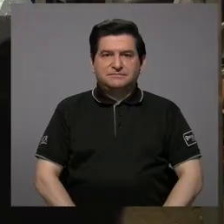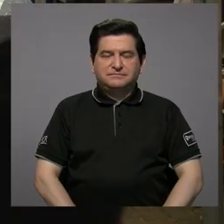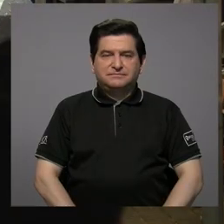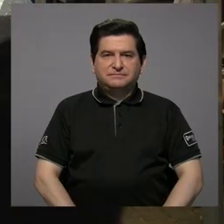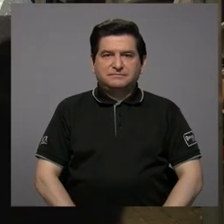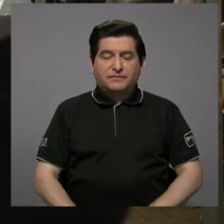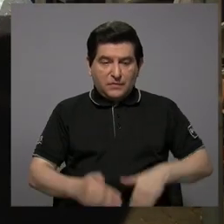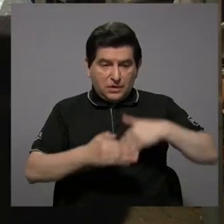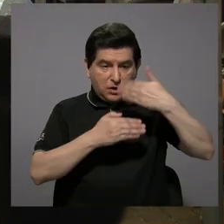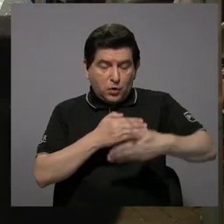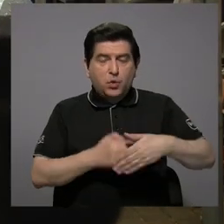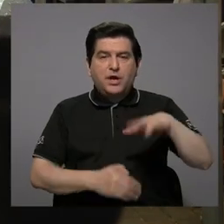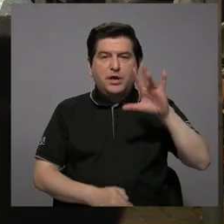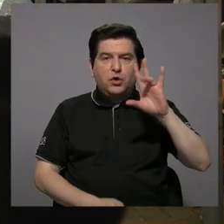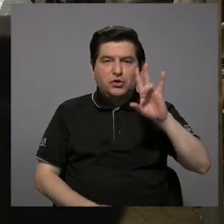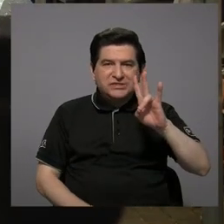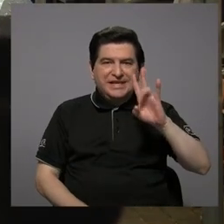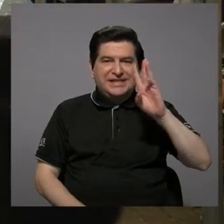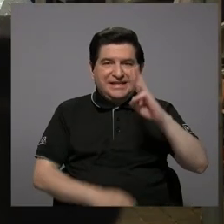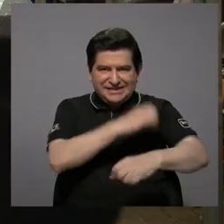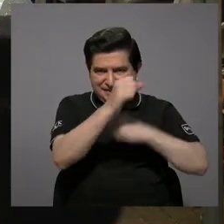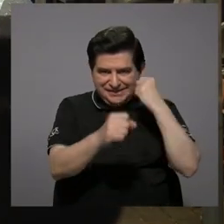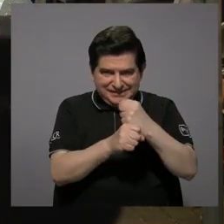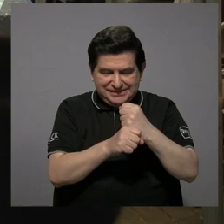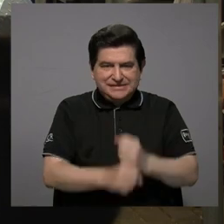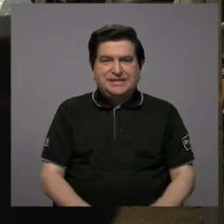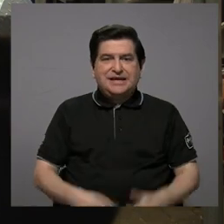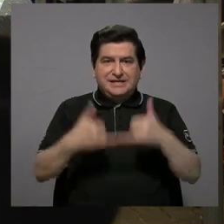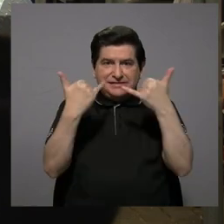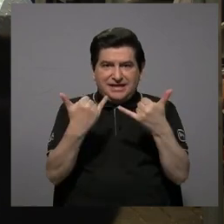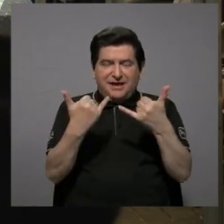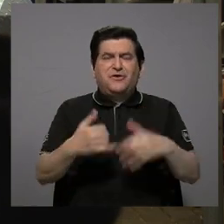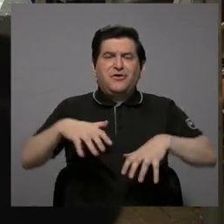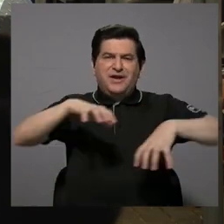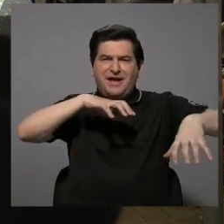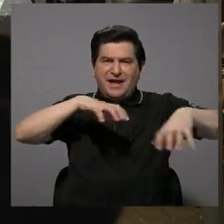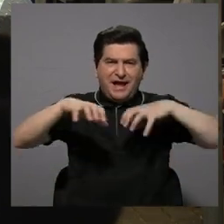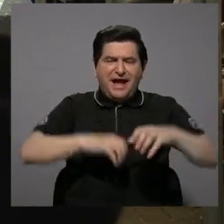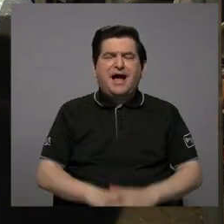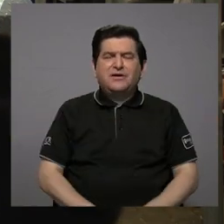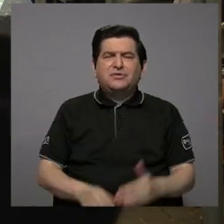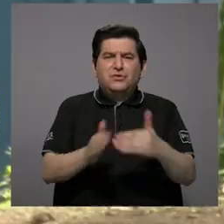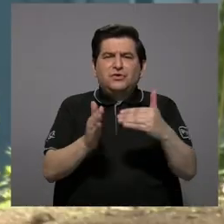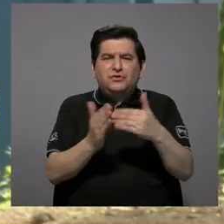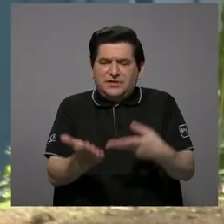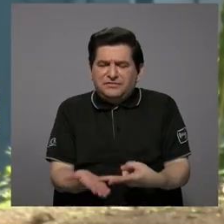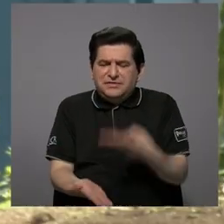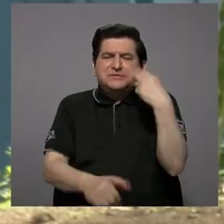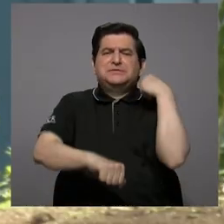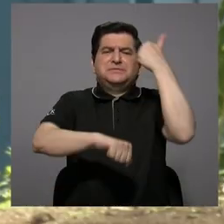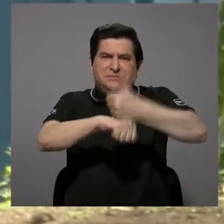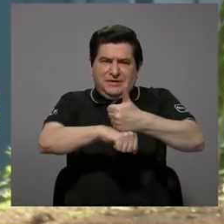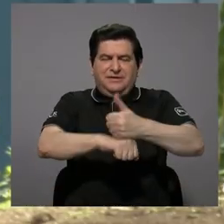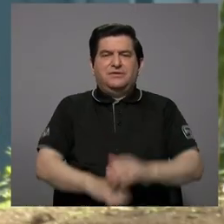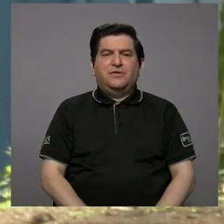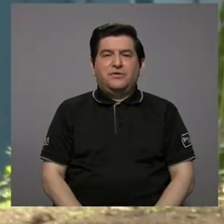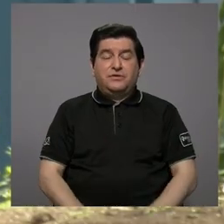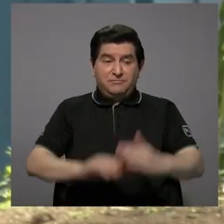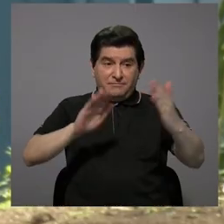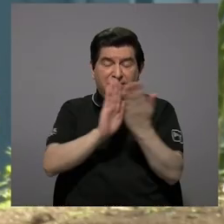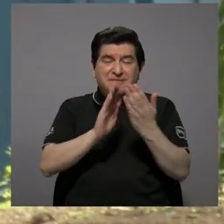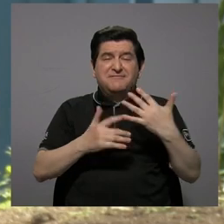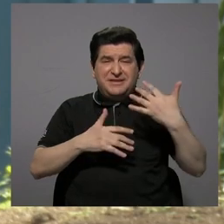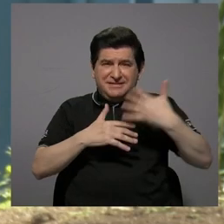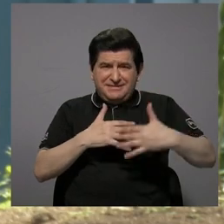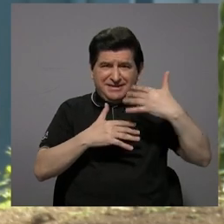Después de 76 años, llevamos a cabo una actividad reivindicativa que busca afrontar